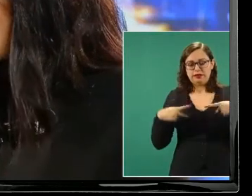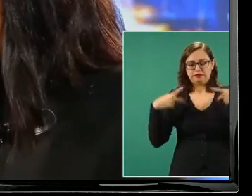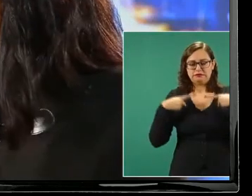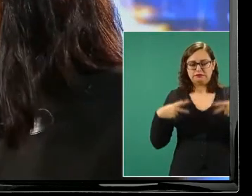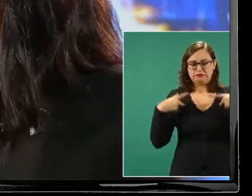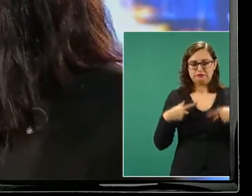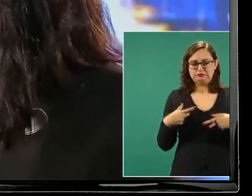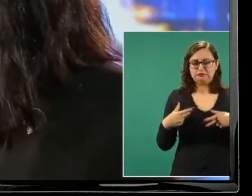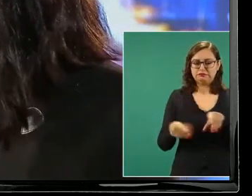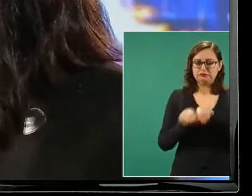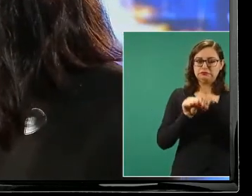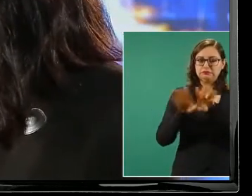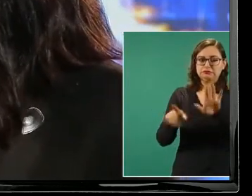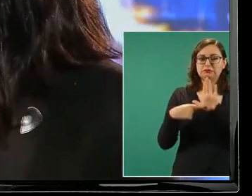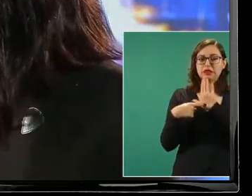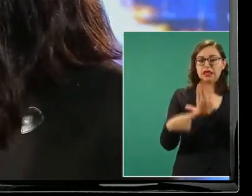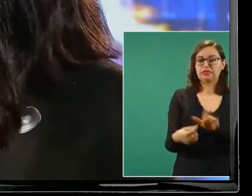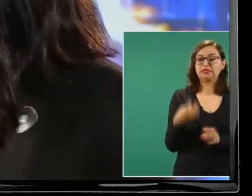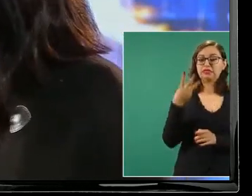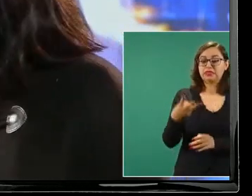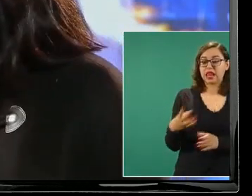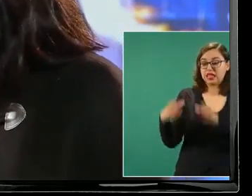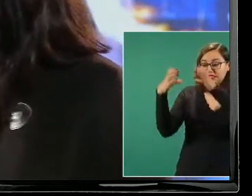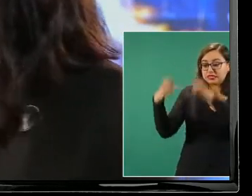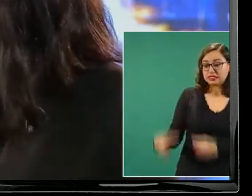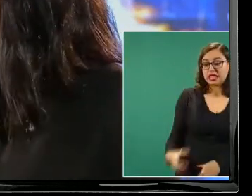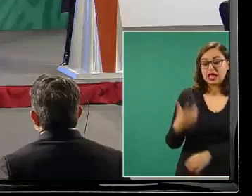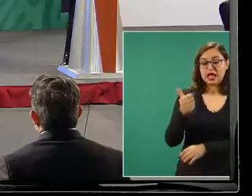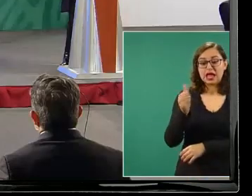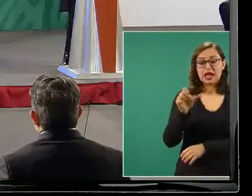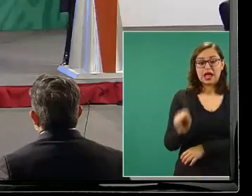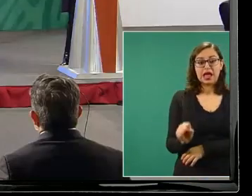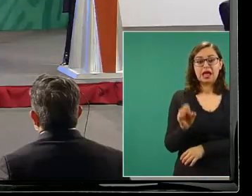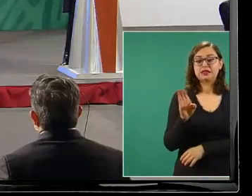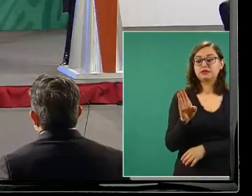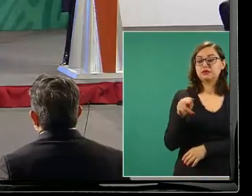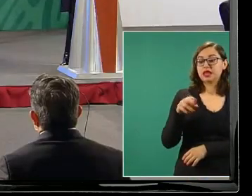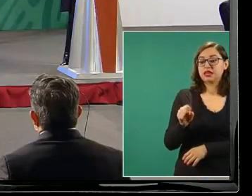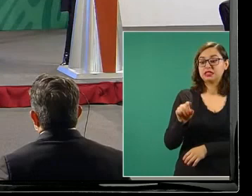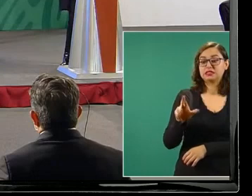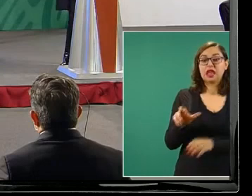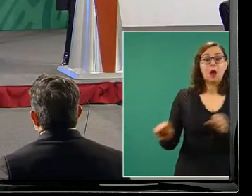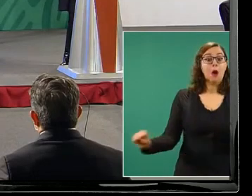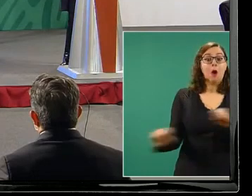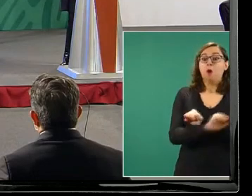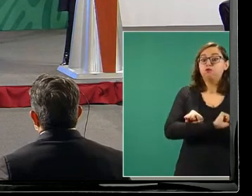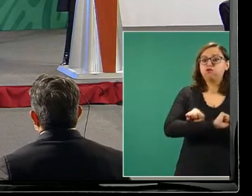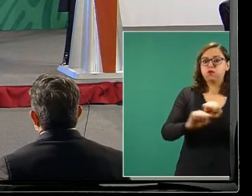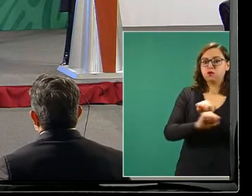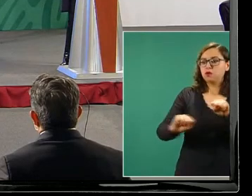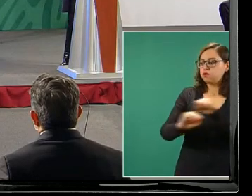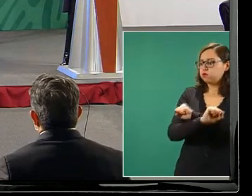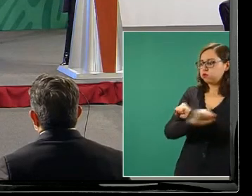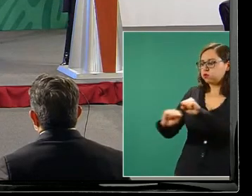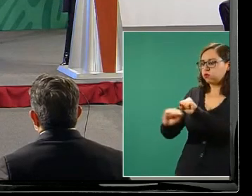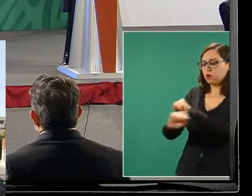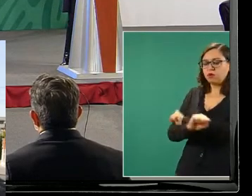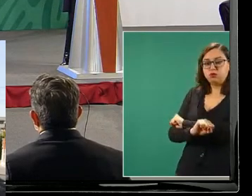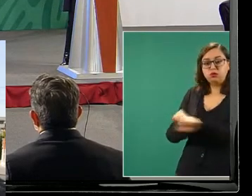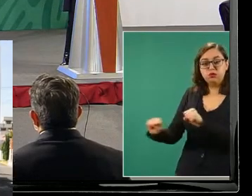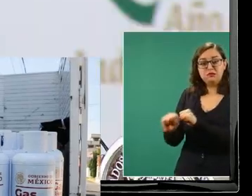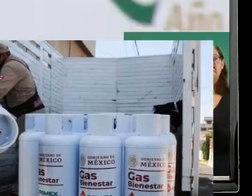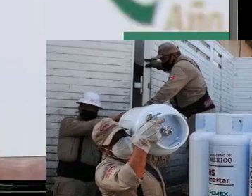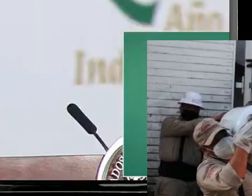tanques del gas bienestar distribuidos ese día y aseguraban que investigaciones ya apuntaban que los cilindros de 30